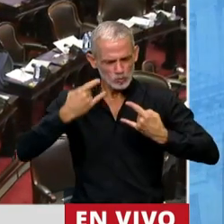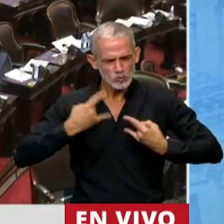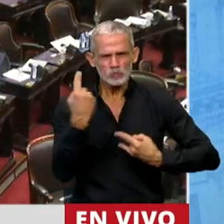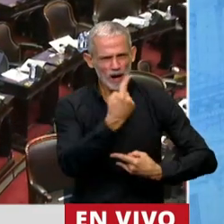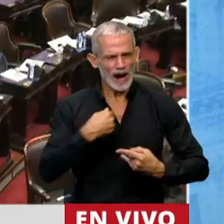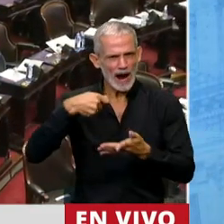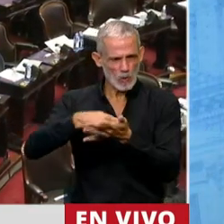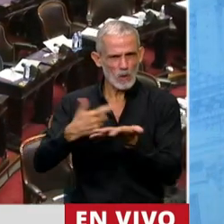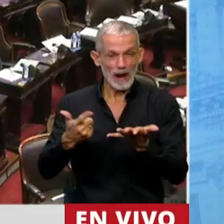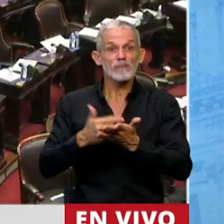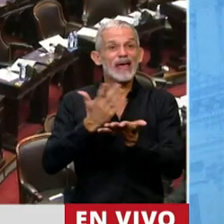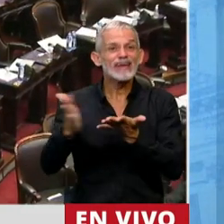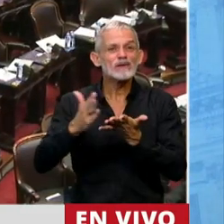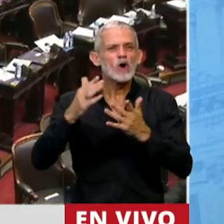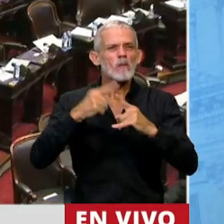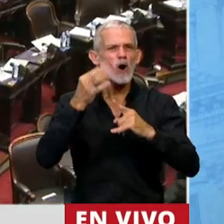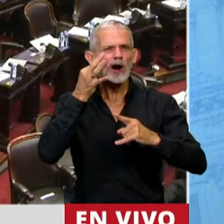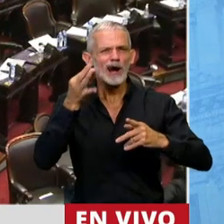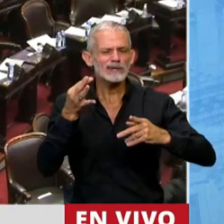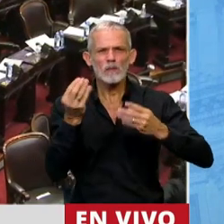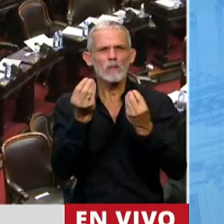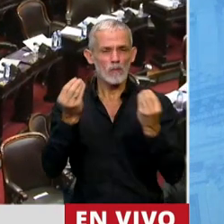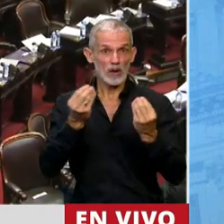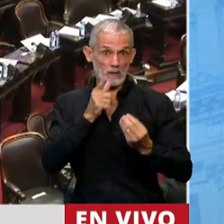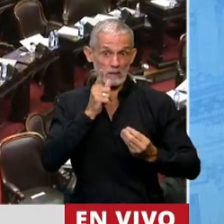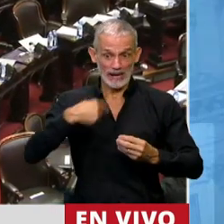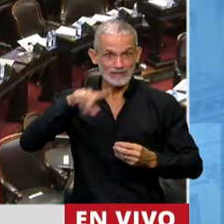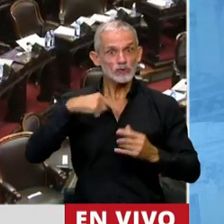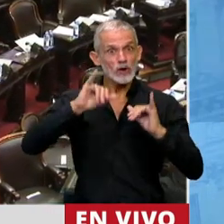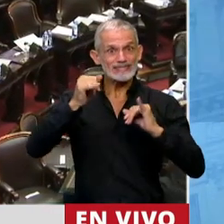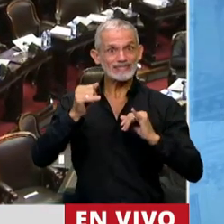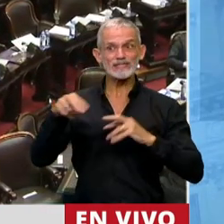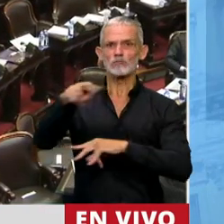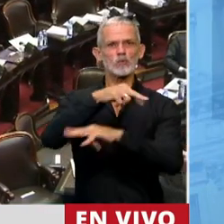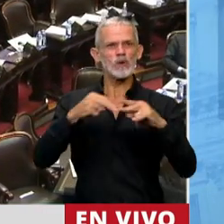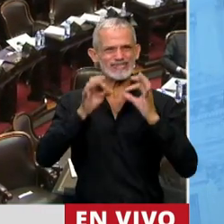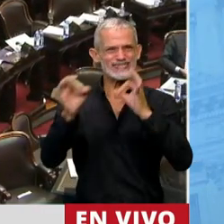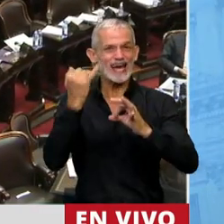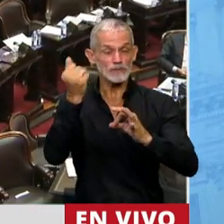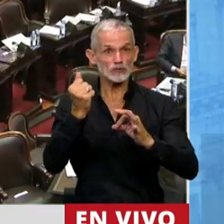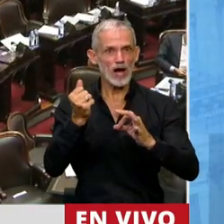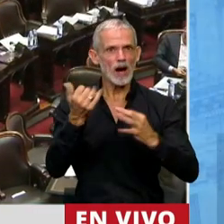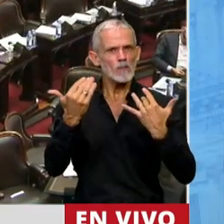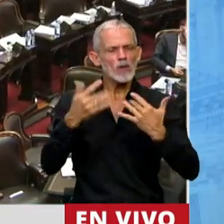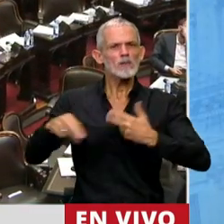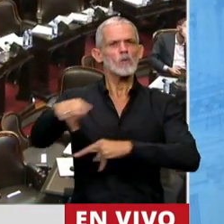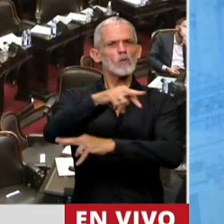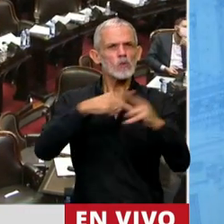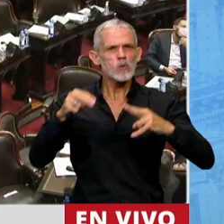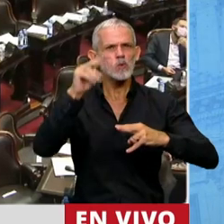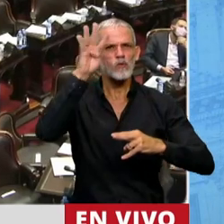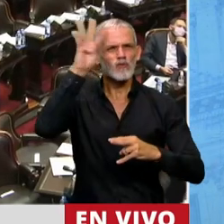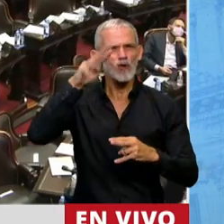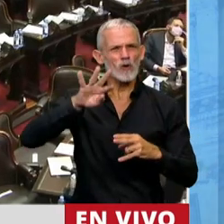Y la discriminación de casta es porque parece que nosotros sí podemos circular por Formosa una vez que hicimos